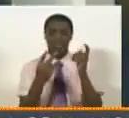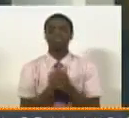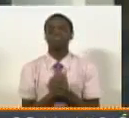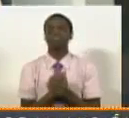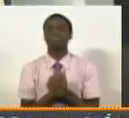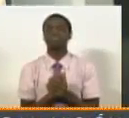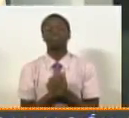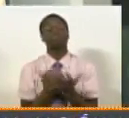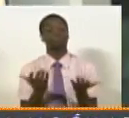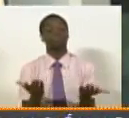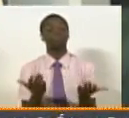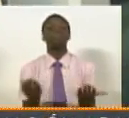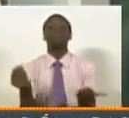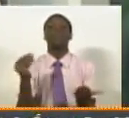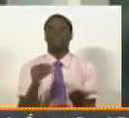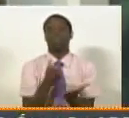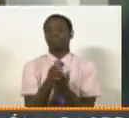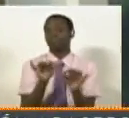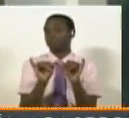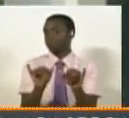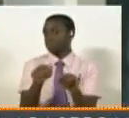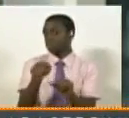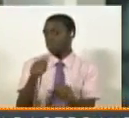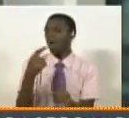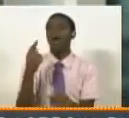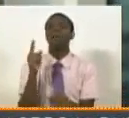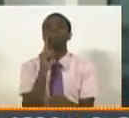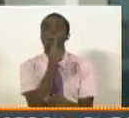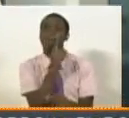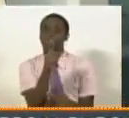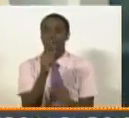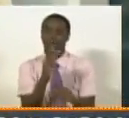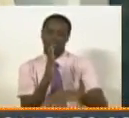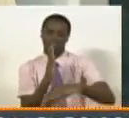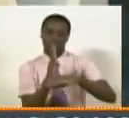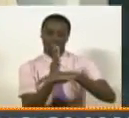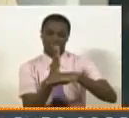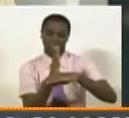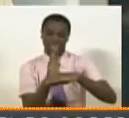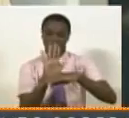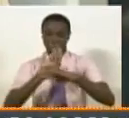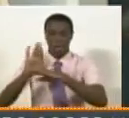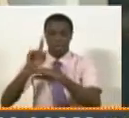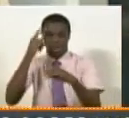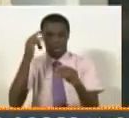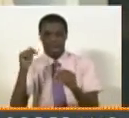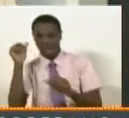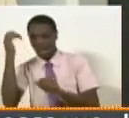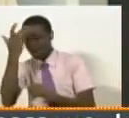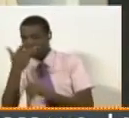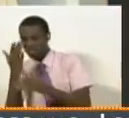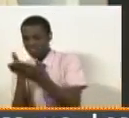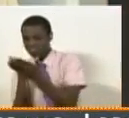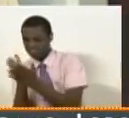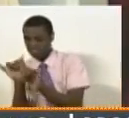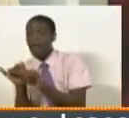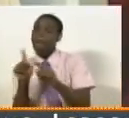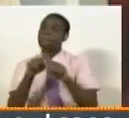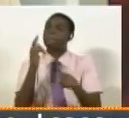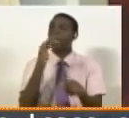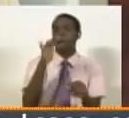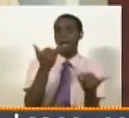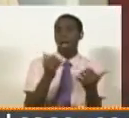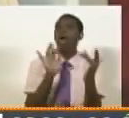Bueno, ya vamos a seguir hablando del tema afrodescendiente. Inmediato vamos a establecer un contacto telefónico con el ministro del Poder Popular para Relaciones Interiores, Justicia y Paz,